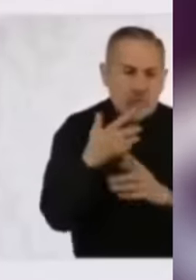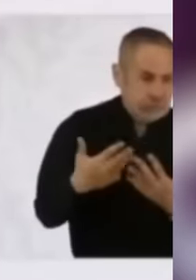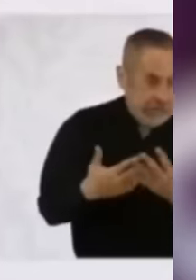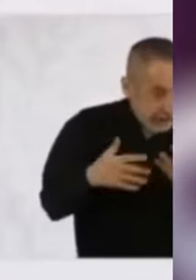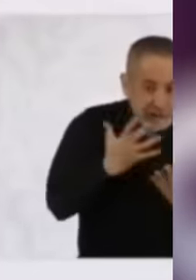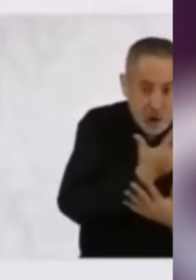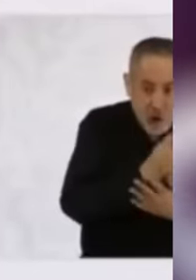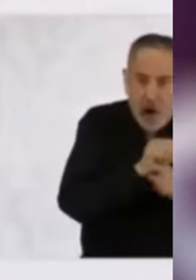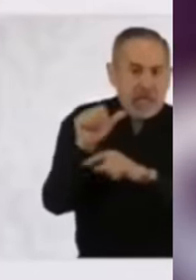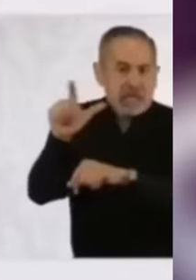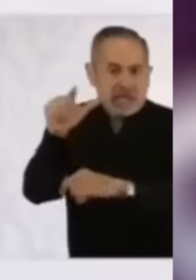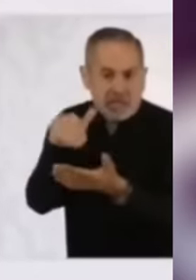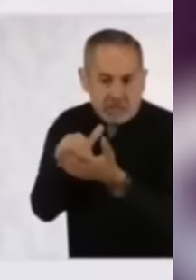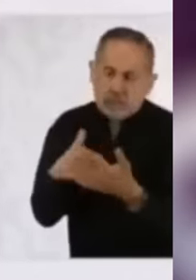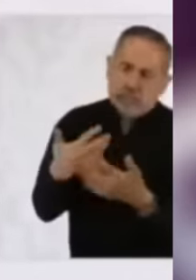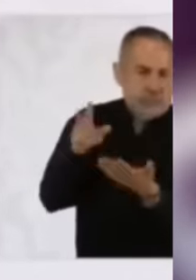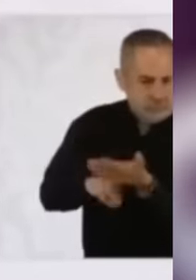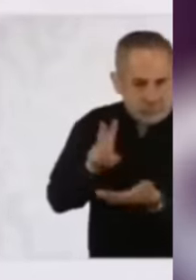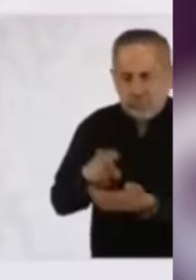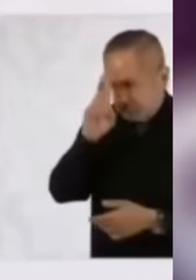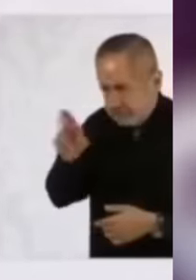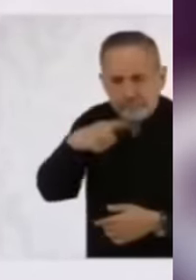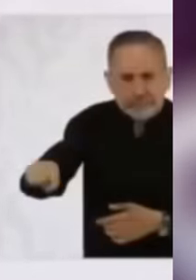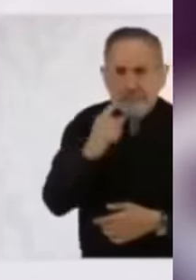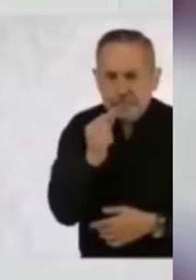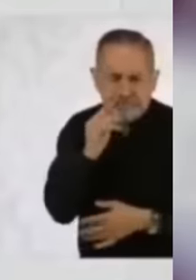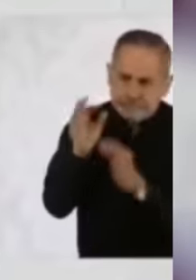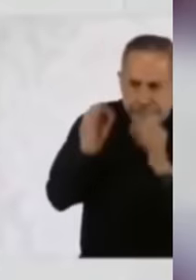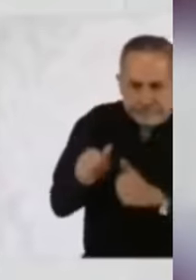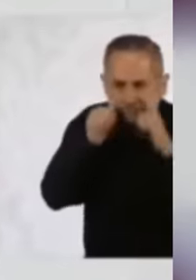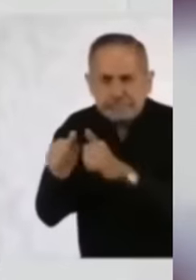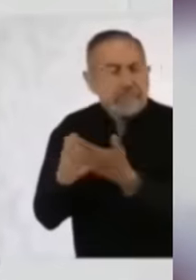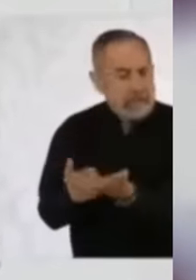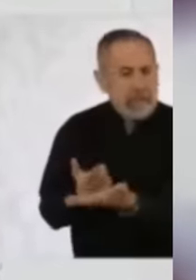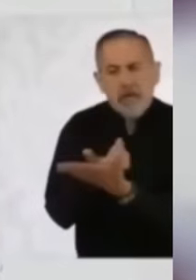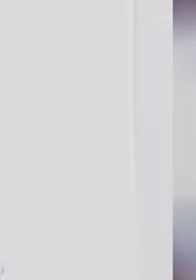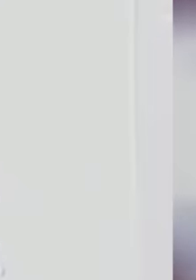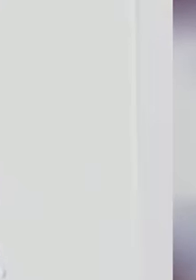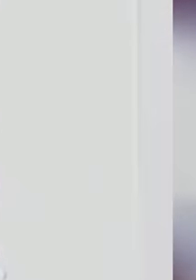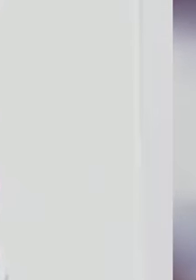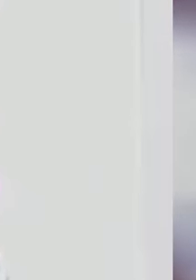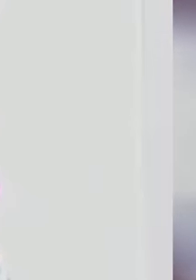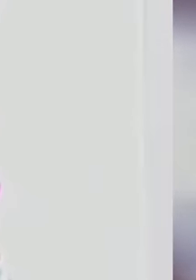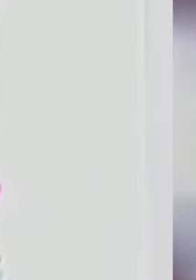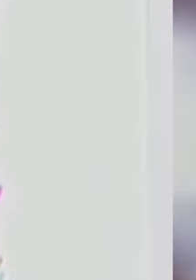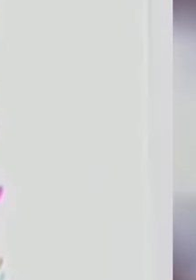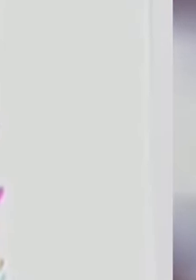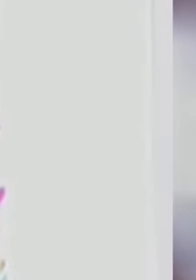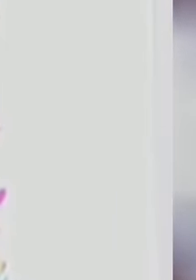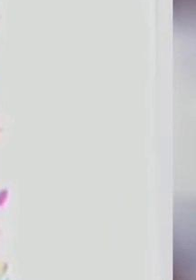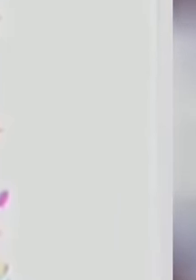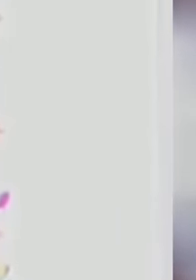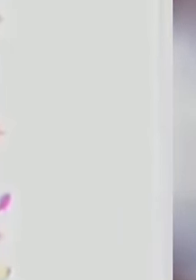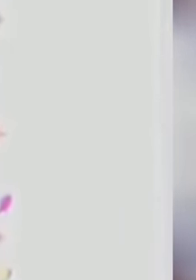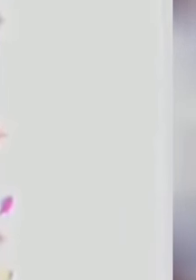importante que revalora el trabajo de la policía, aun y cuando es un salario similar al salario medio del